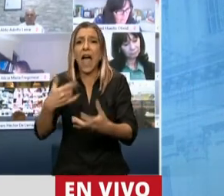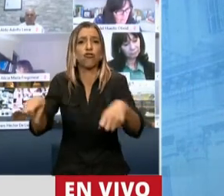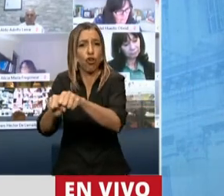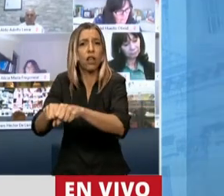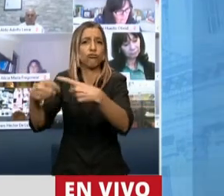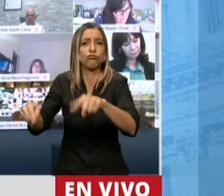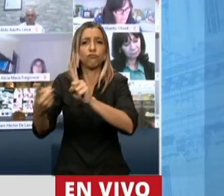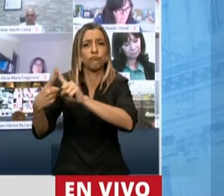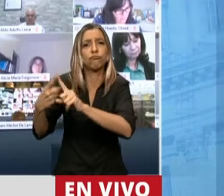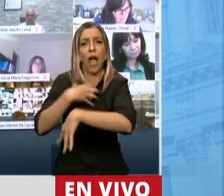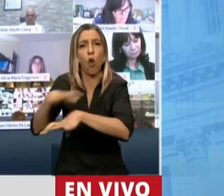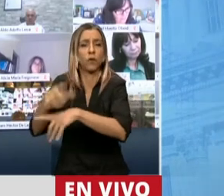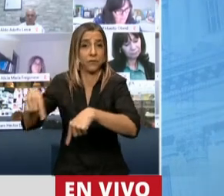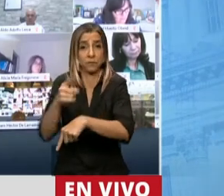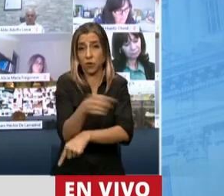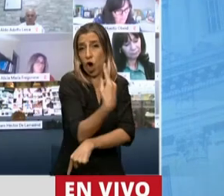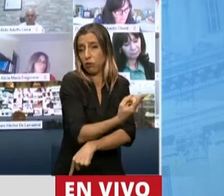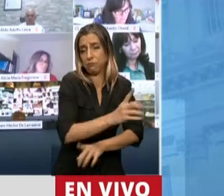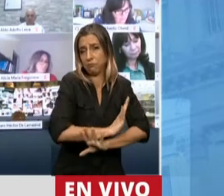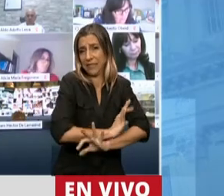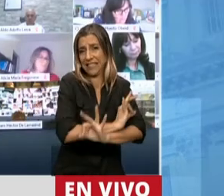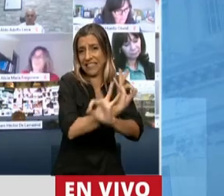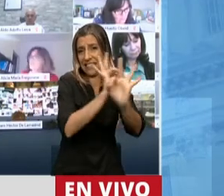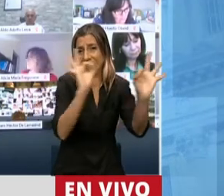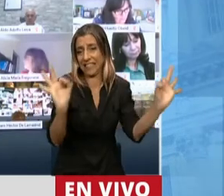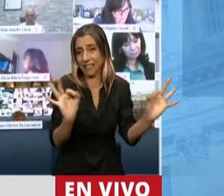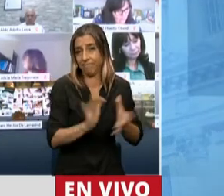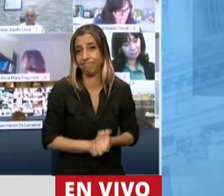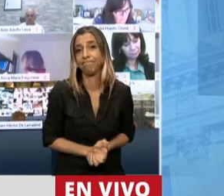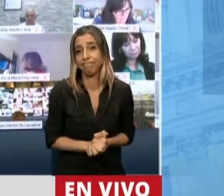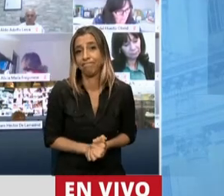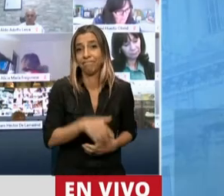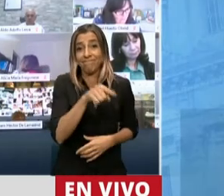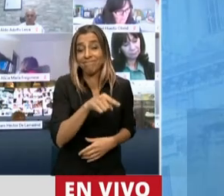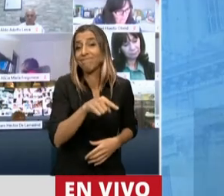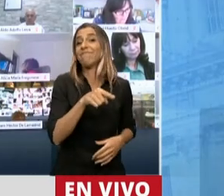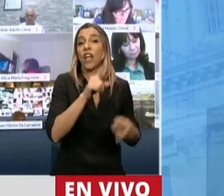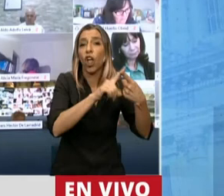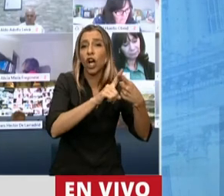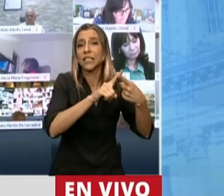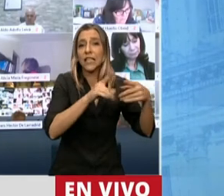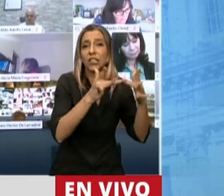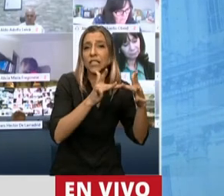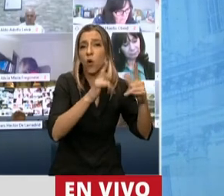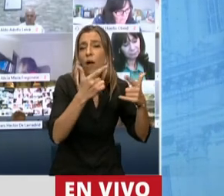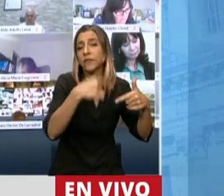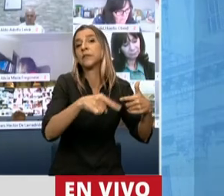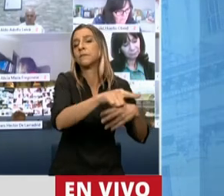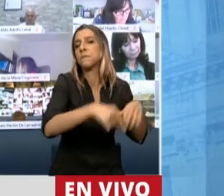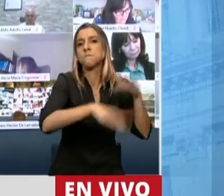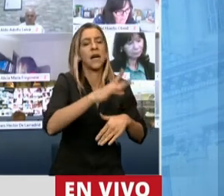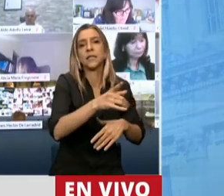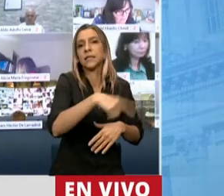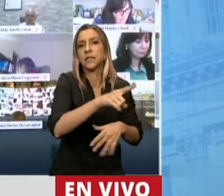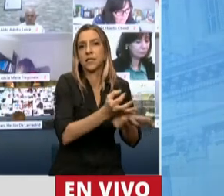Sabemos también que quienes están en mayores dificultades son justamente quienes más necesitan de la educación como una